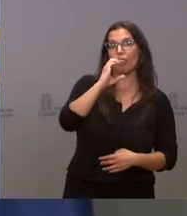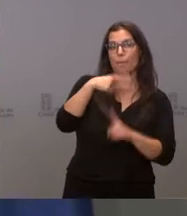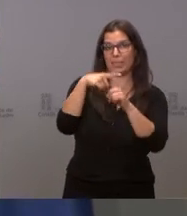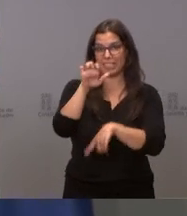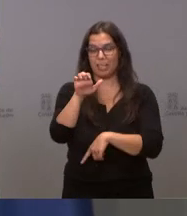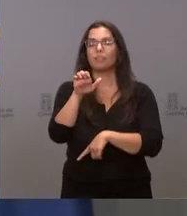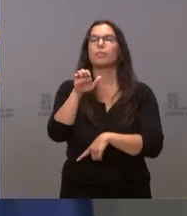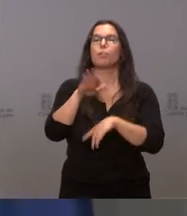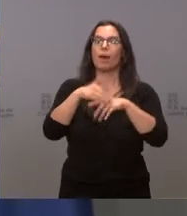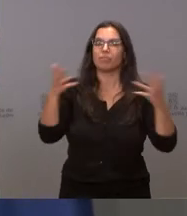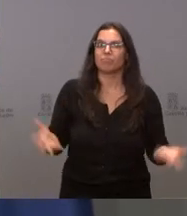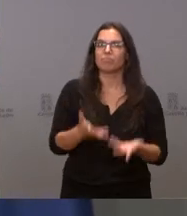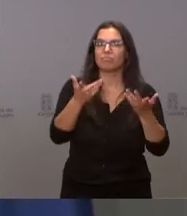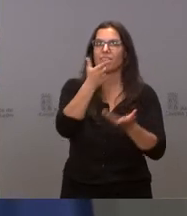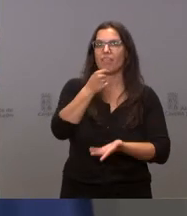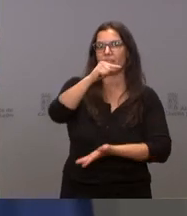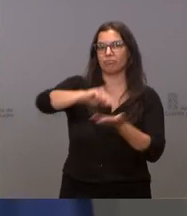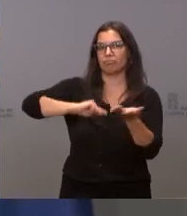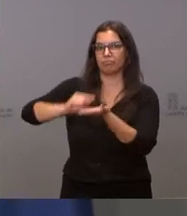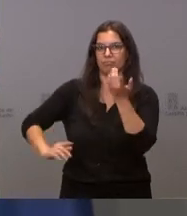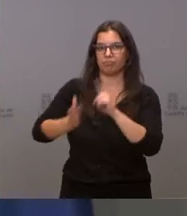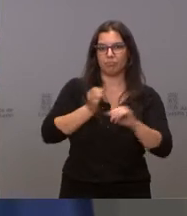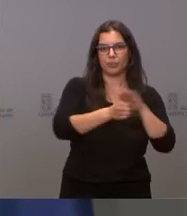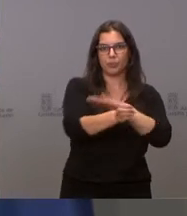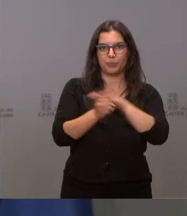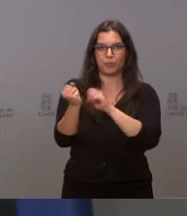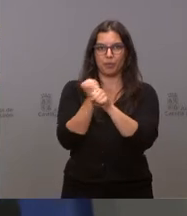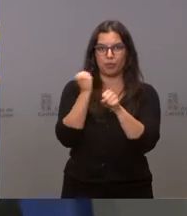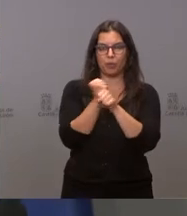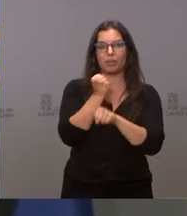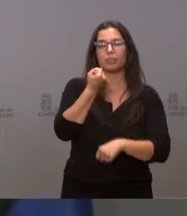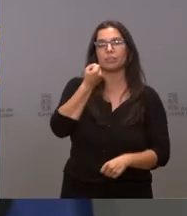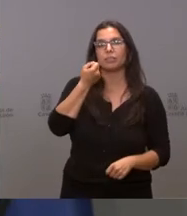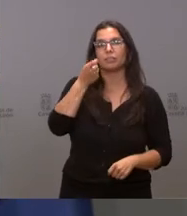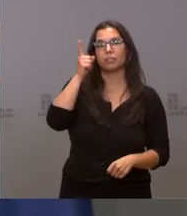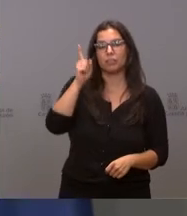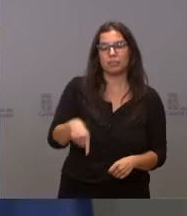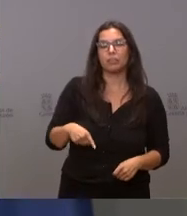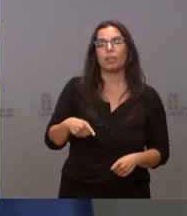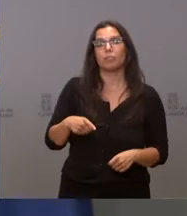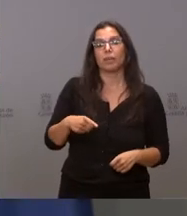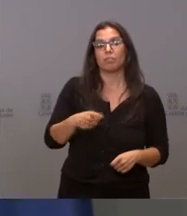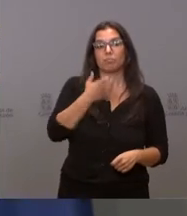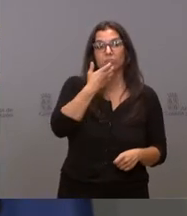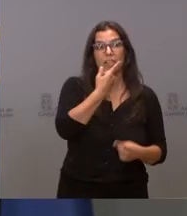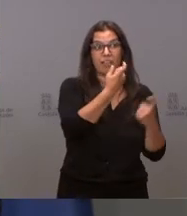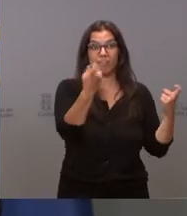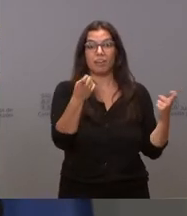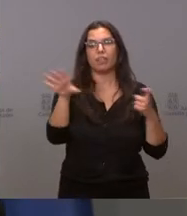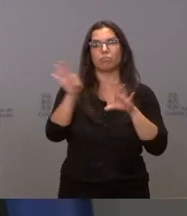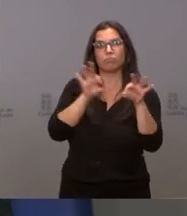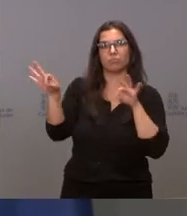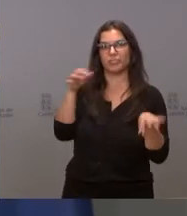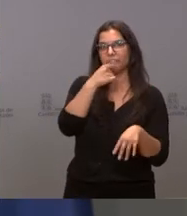favorecer la inserción laboral y satisfacer la demanda creciente del